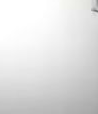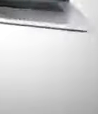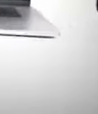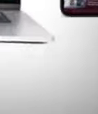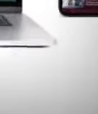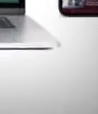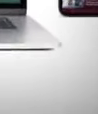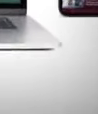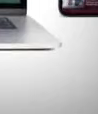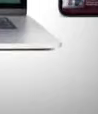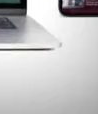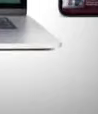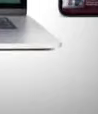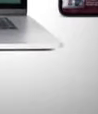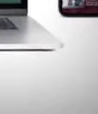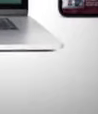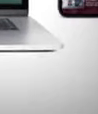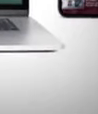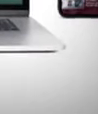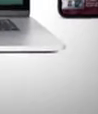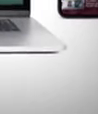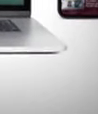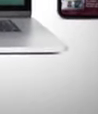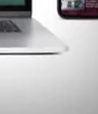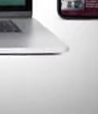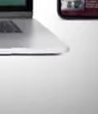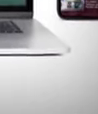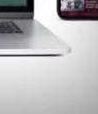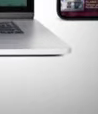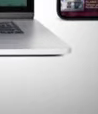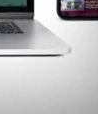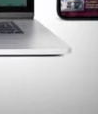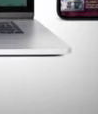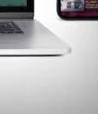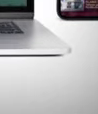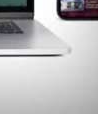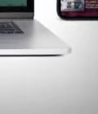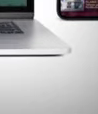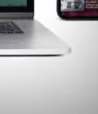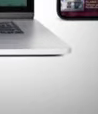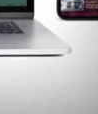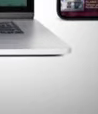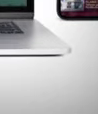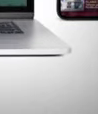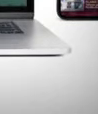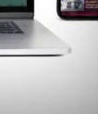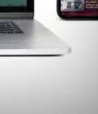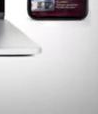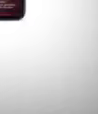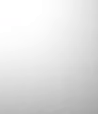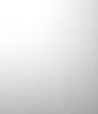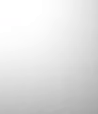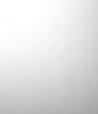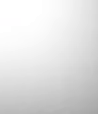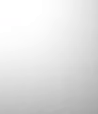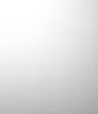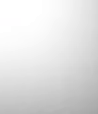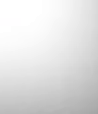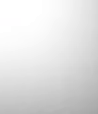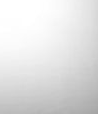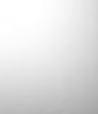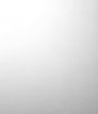actividades de la ciudad. Cine, música, conciertos, artes escénicas, festivales, ferias,